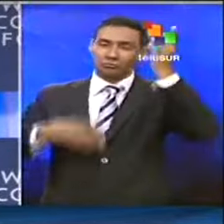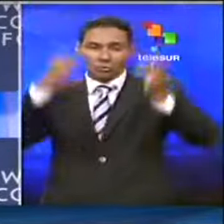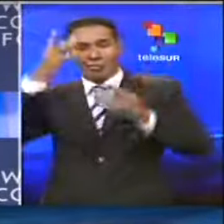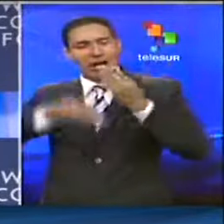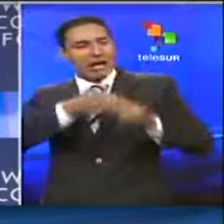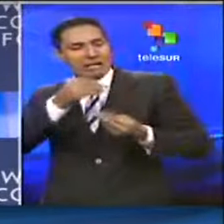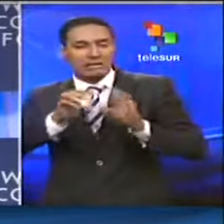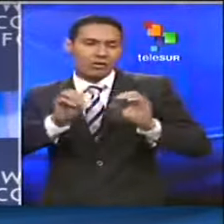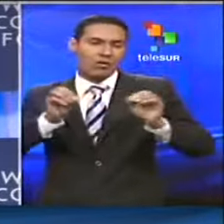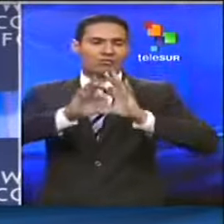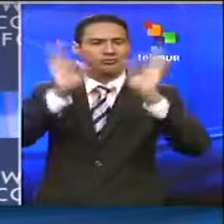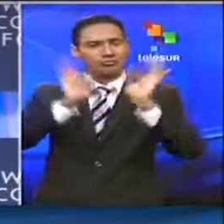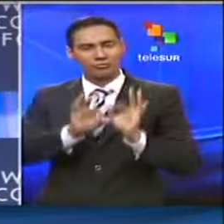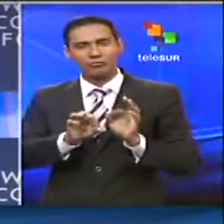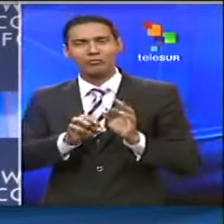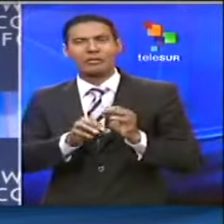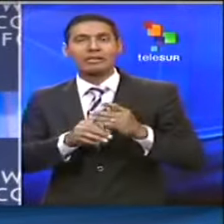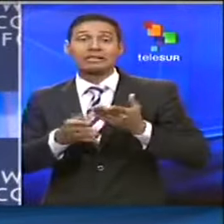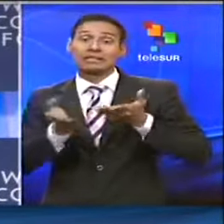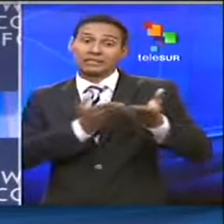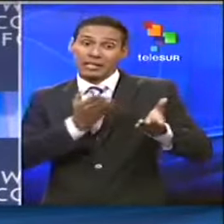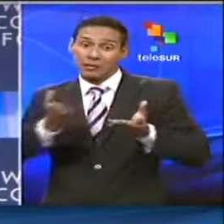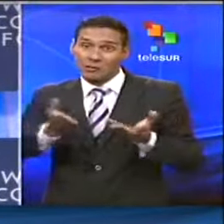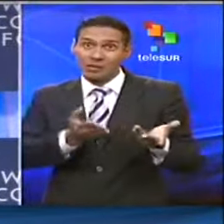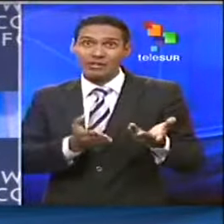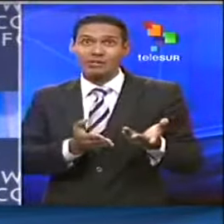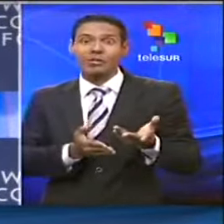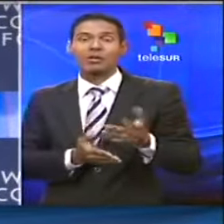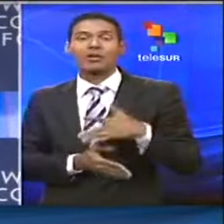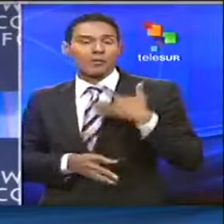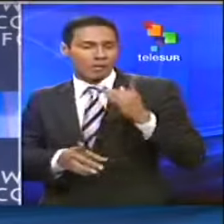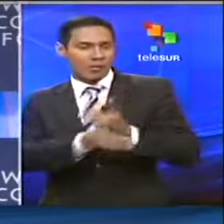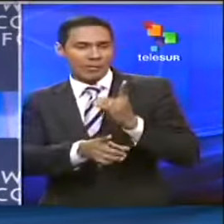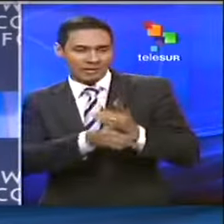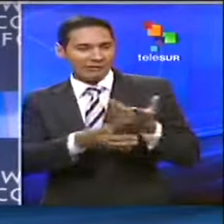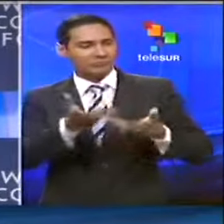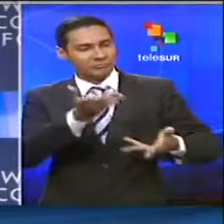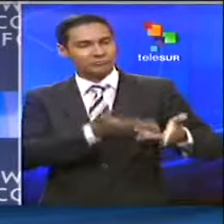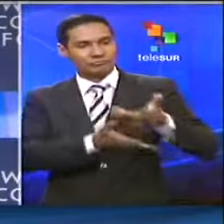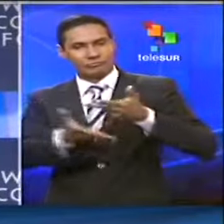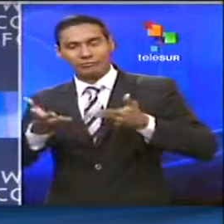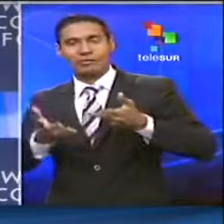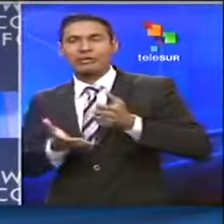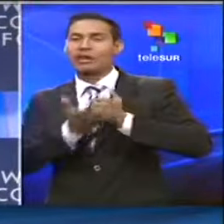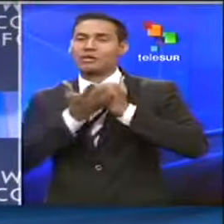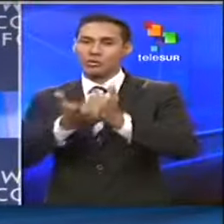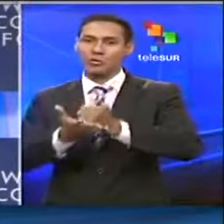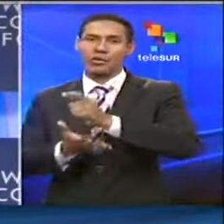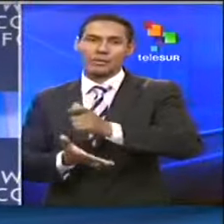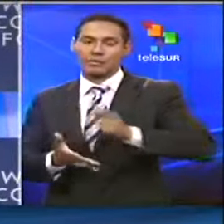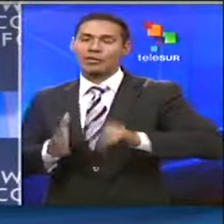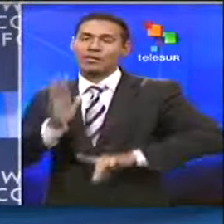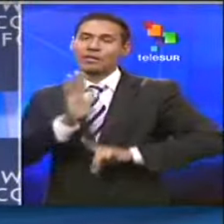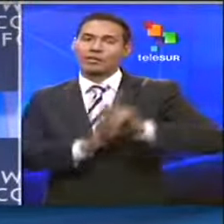desarrollar o diseñar productos y servicios que compitan entre sí y que favorezcan el desarrollo económico de nuestra sociedad.